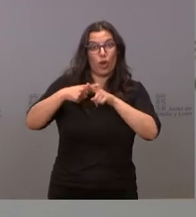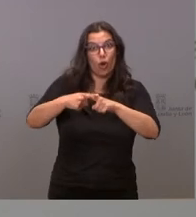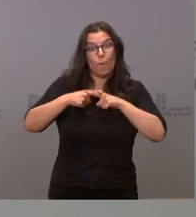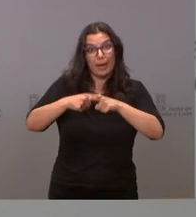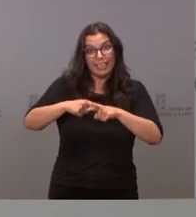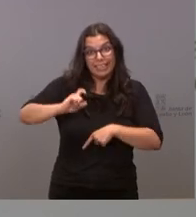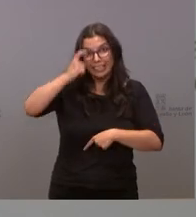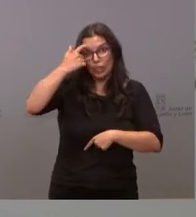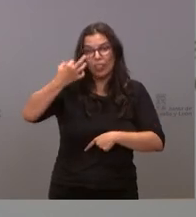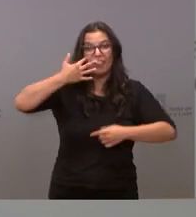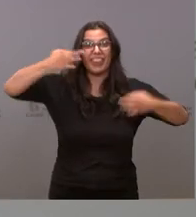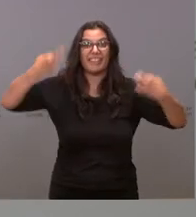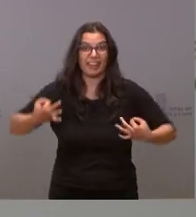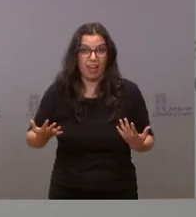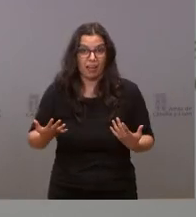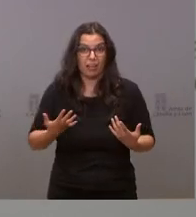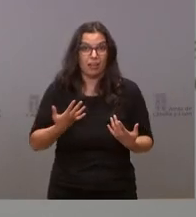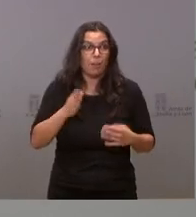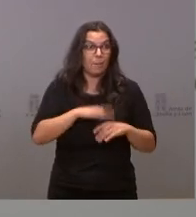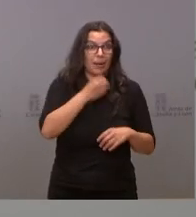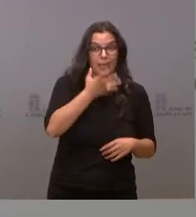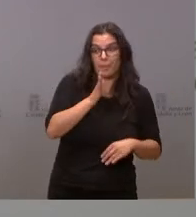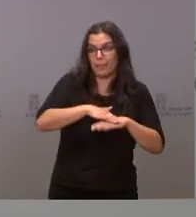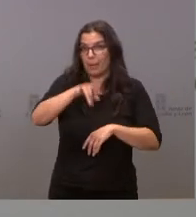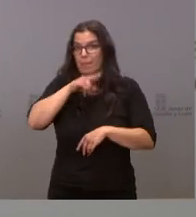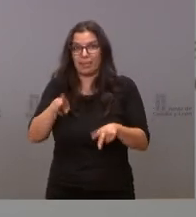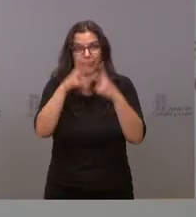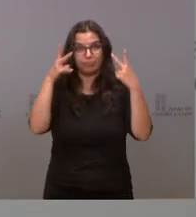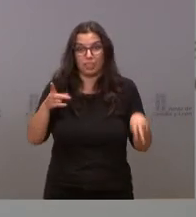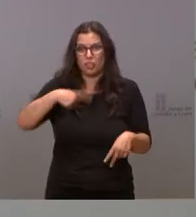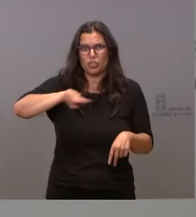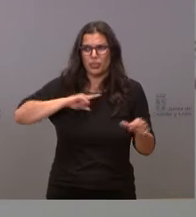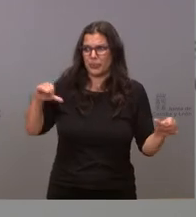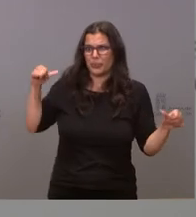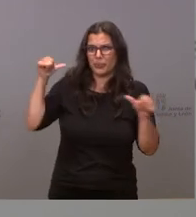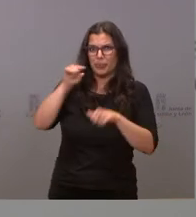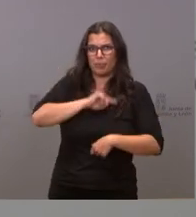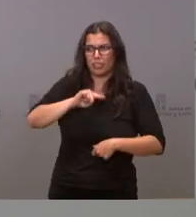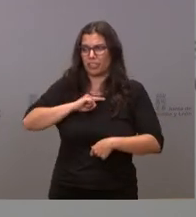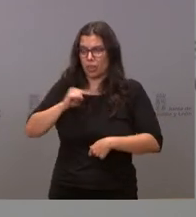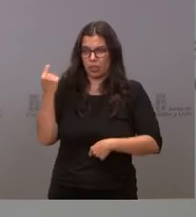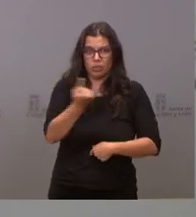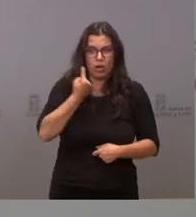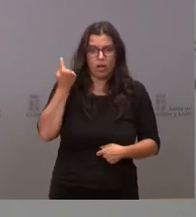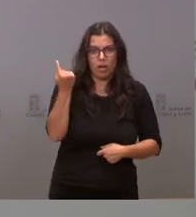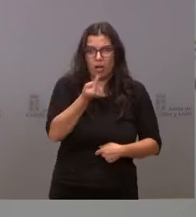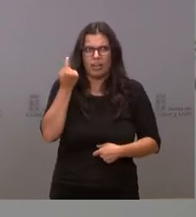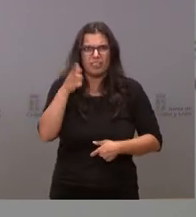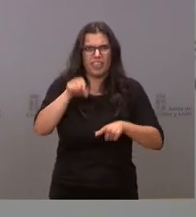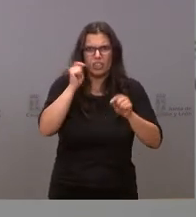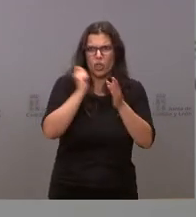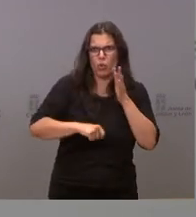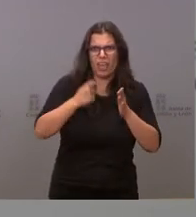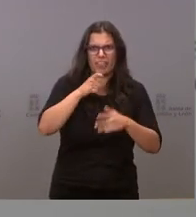algo real para lo bueno y lo malo. Nos hemos sentido huérfanos cuando había que tomar decisiones duras y